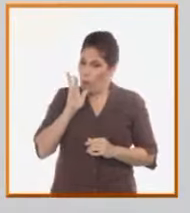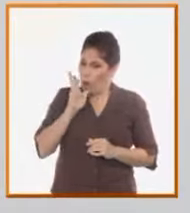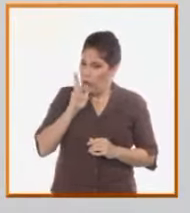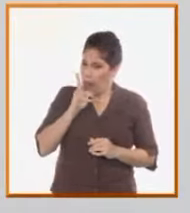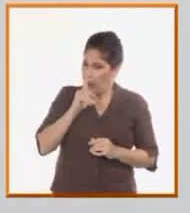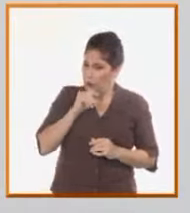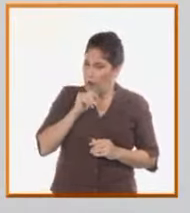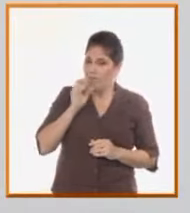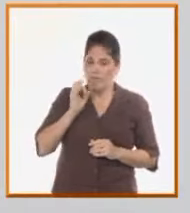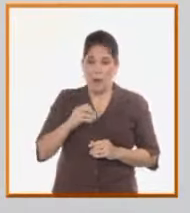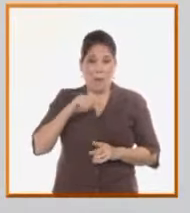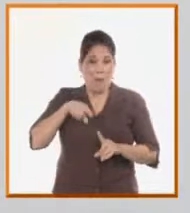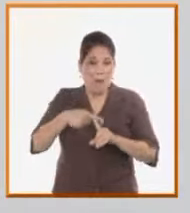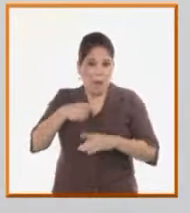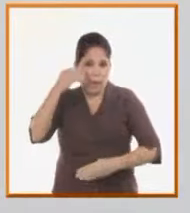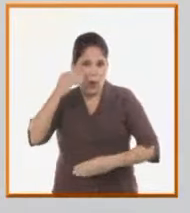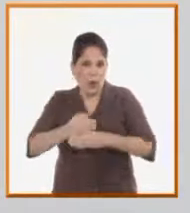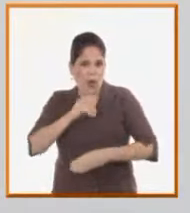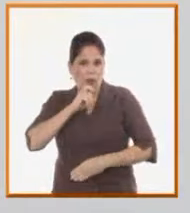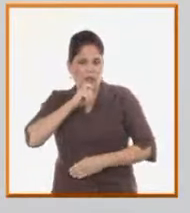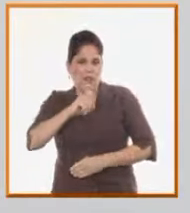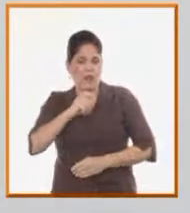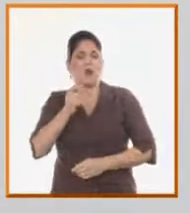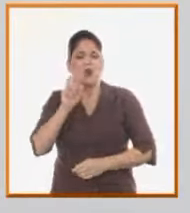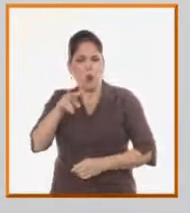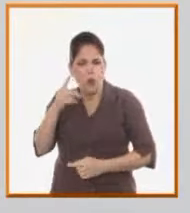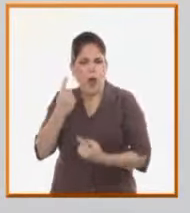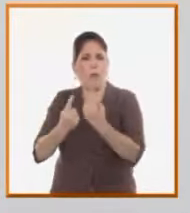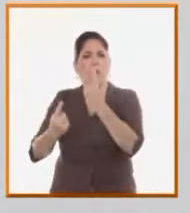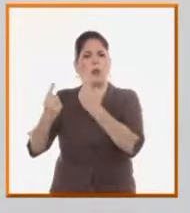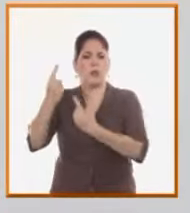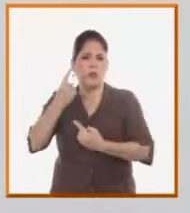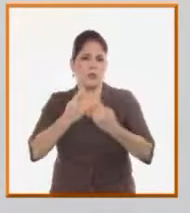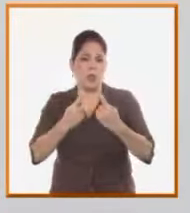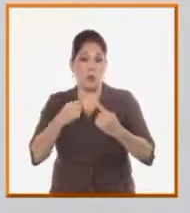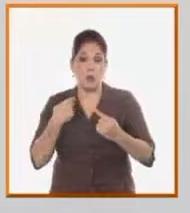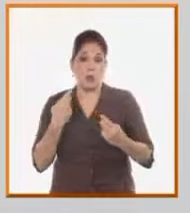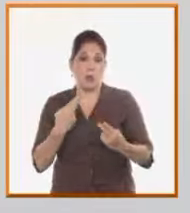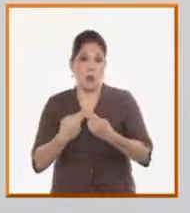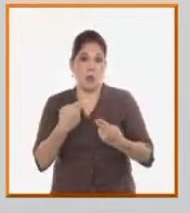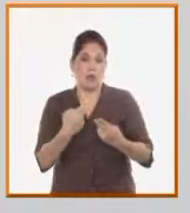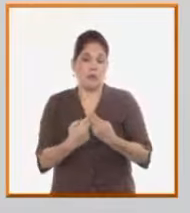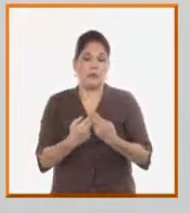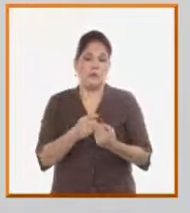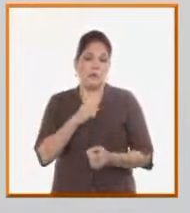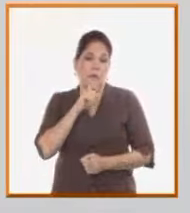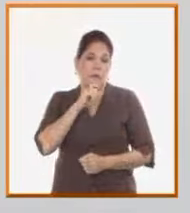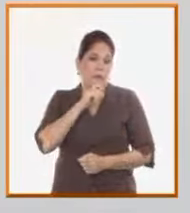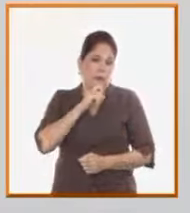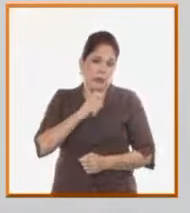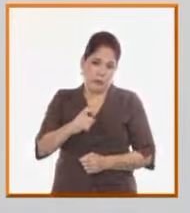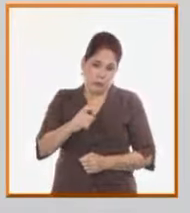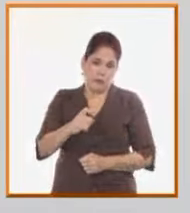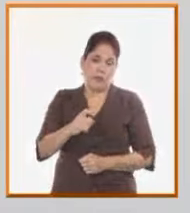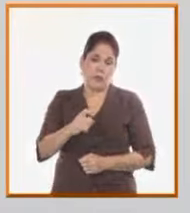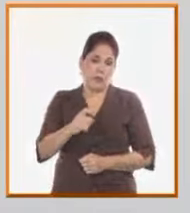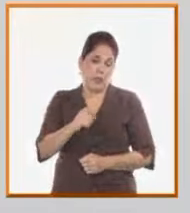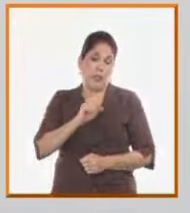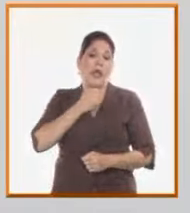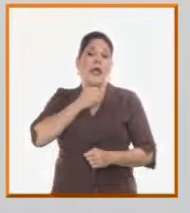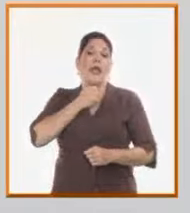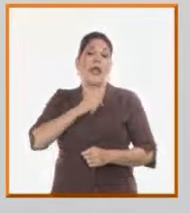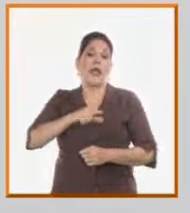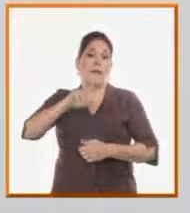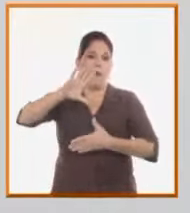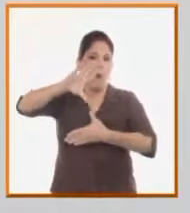complicado. Pudiéramos decir que nosotros competimos en condiciones desiguales, incluso en el área y pudiéramos decir